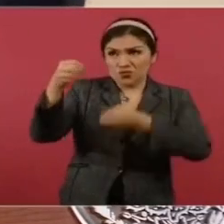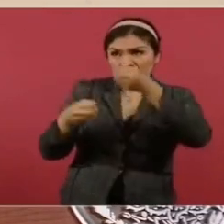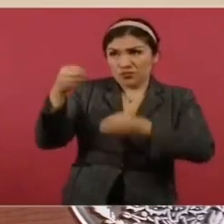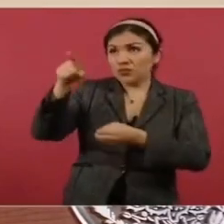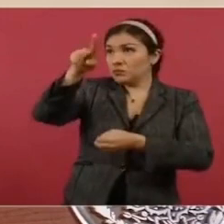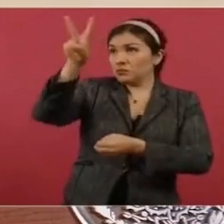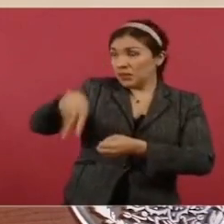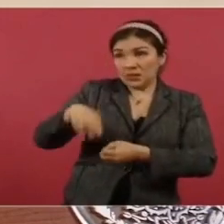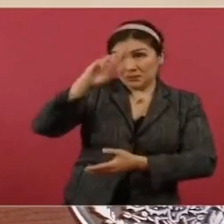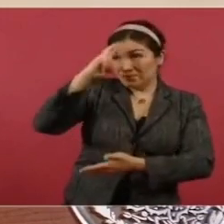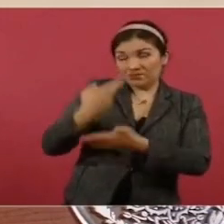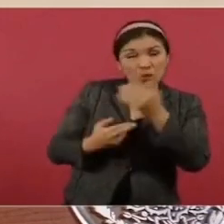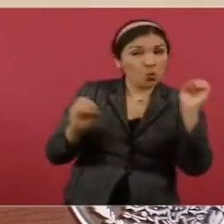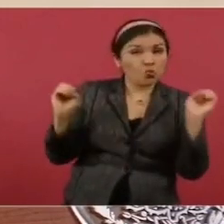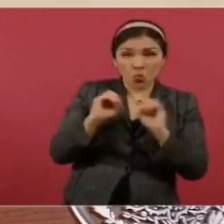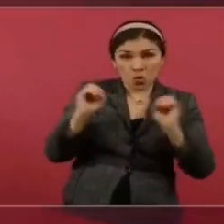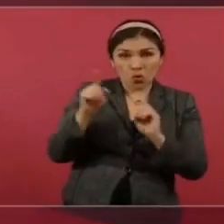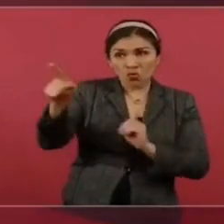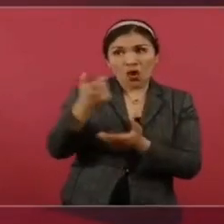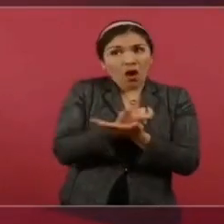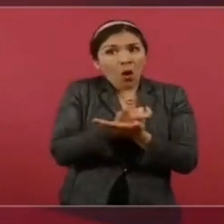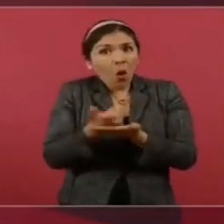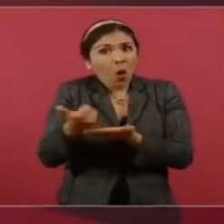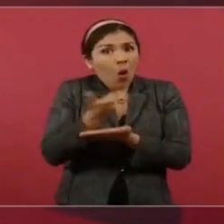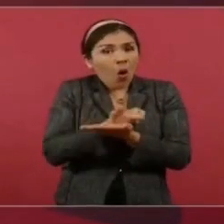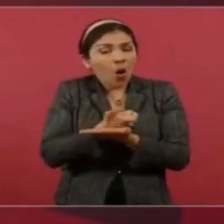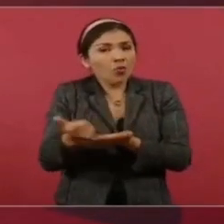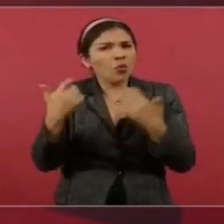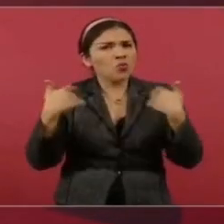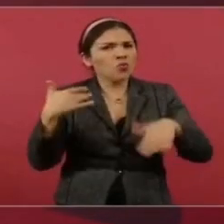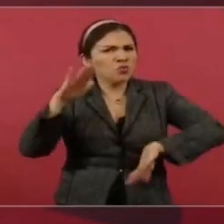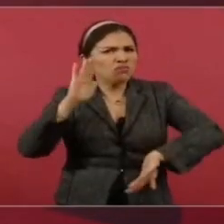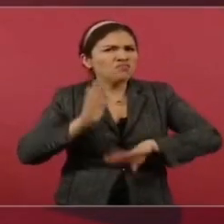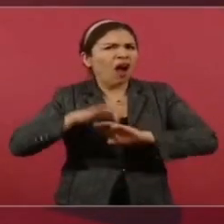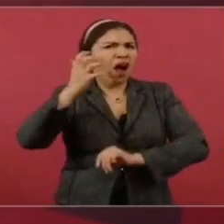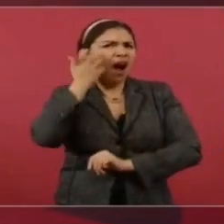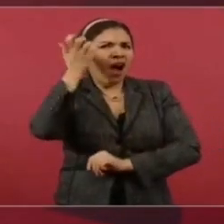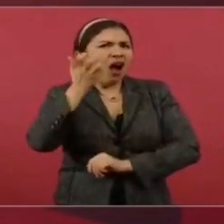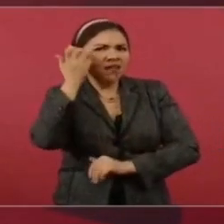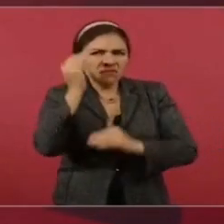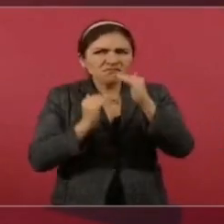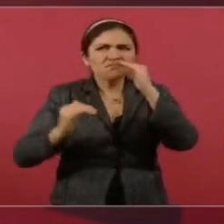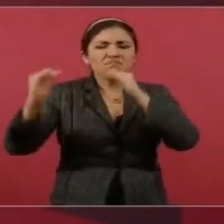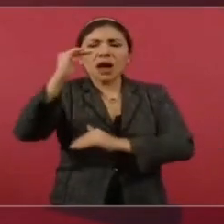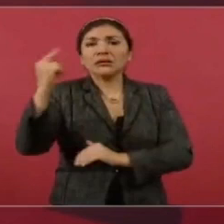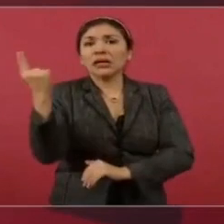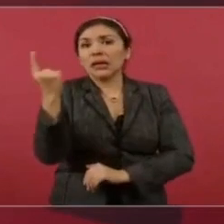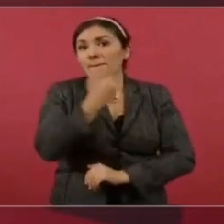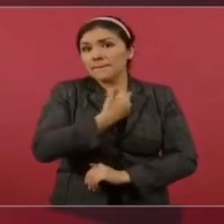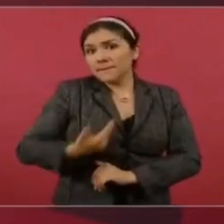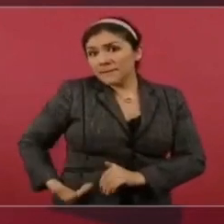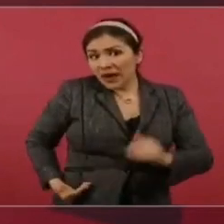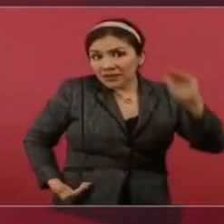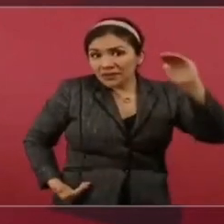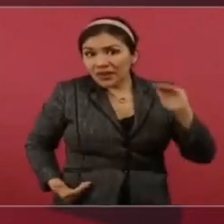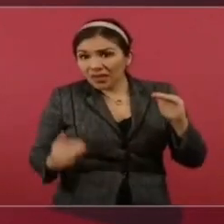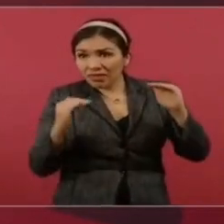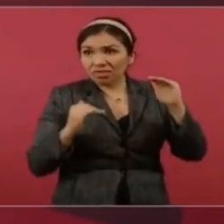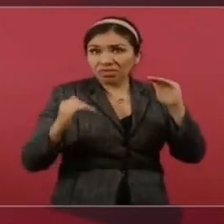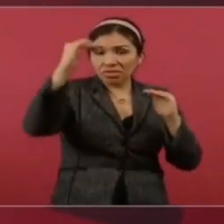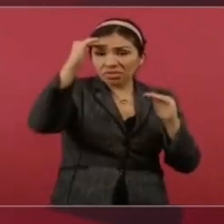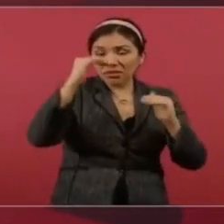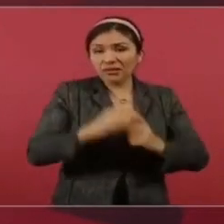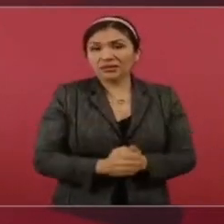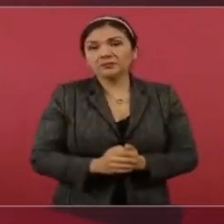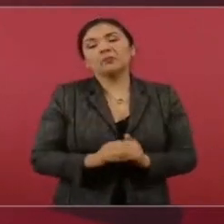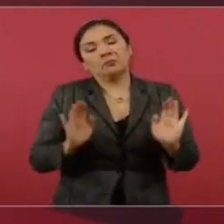están violando, cobrando más de lo que cobra el presidente, y otra